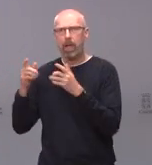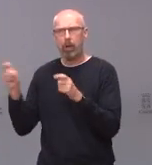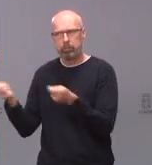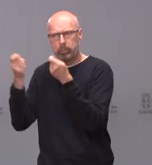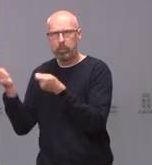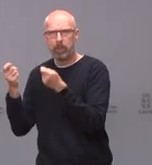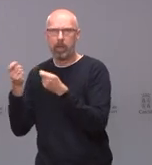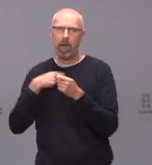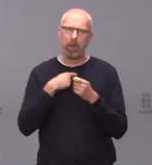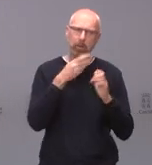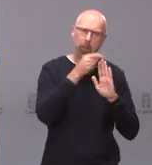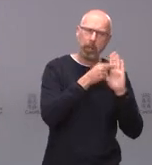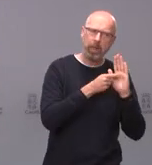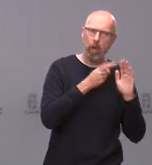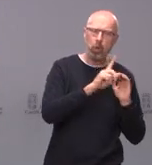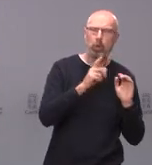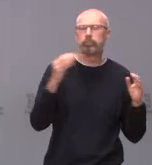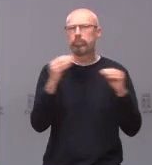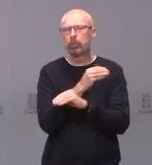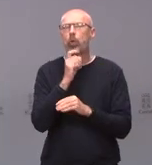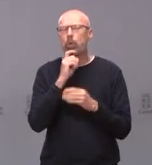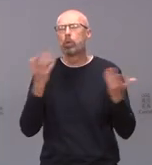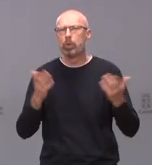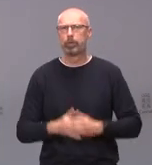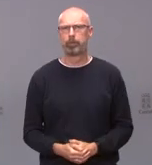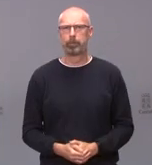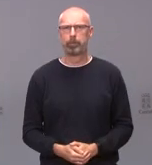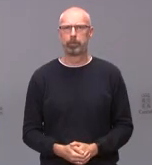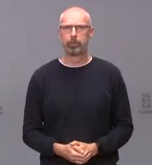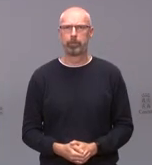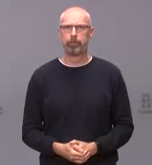con este mensaje? Gracias. Bueno, yo creo que